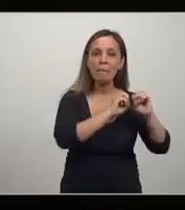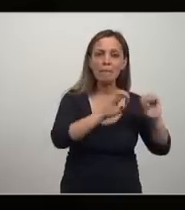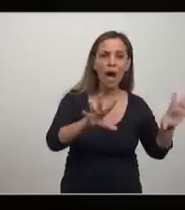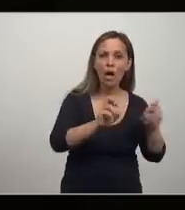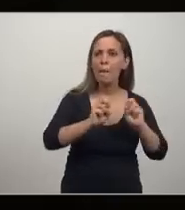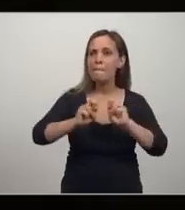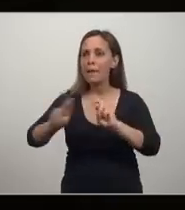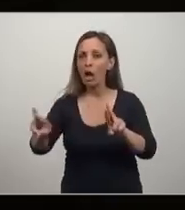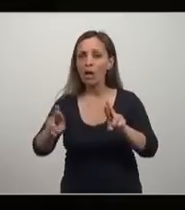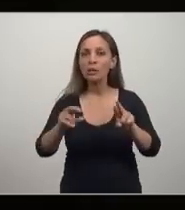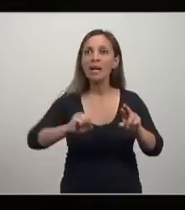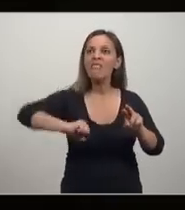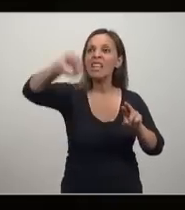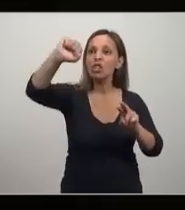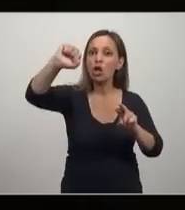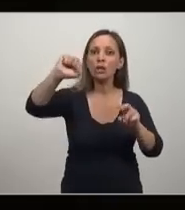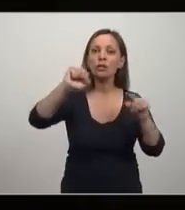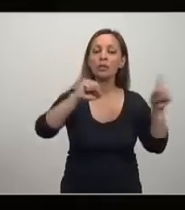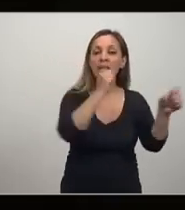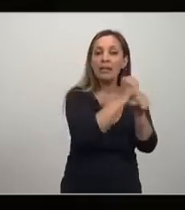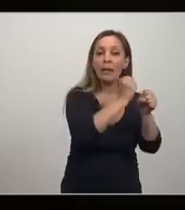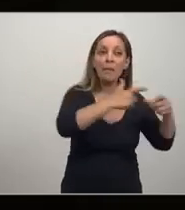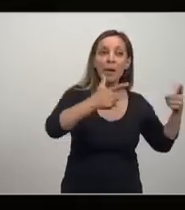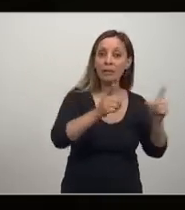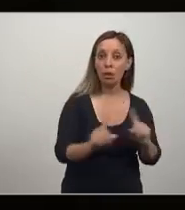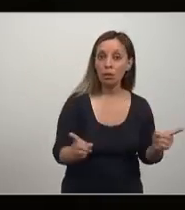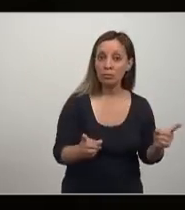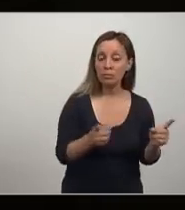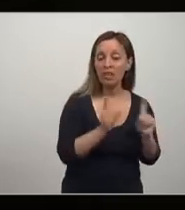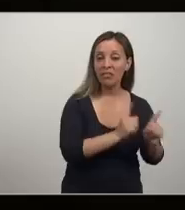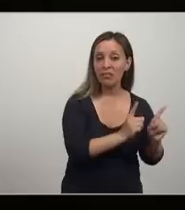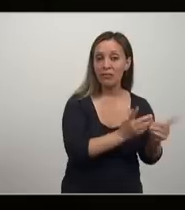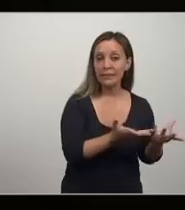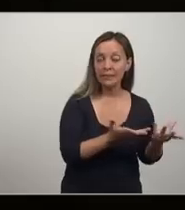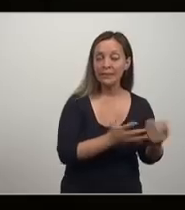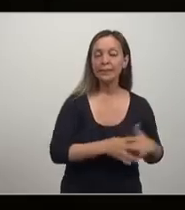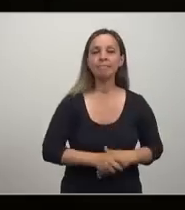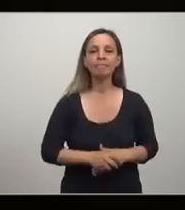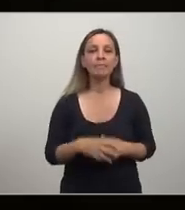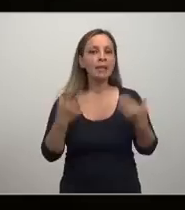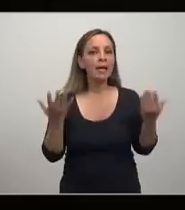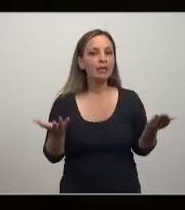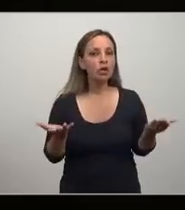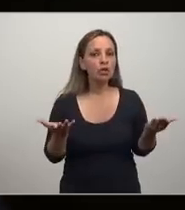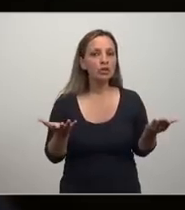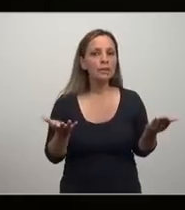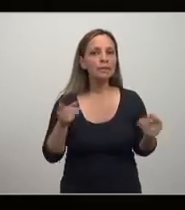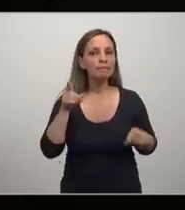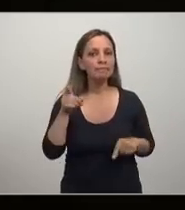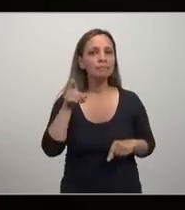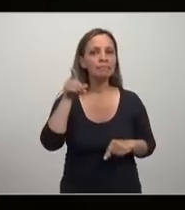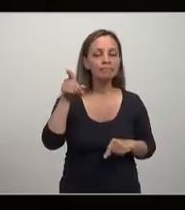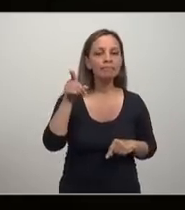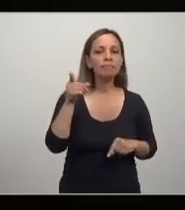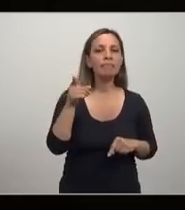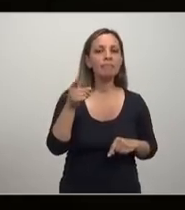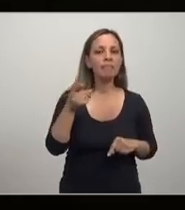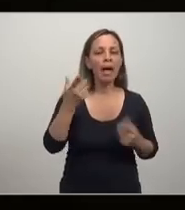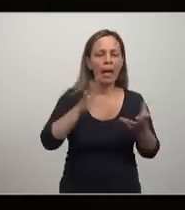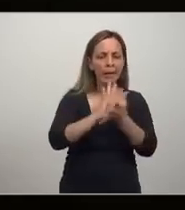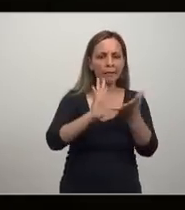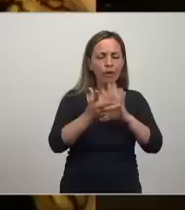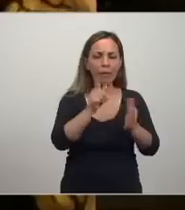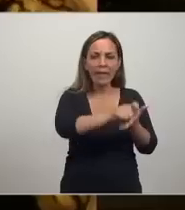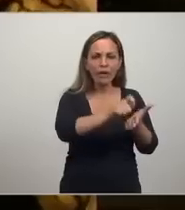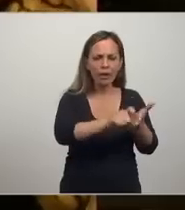demanda. Más inflación y no necesariamente mejoraban empleo. Entonces, colapsa la teoría